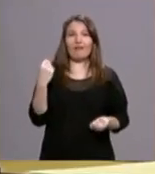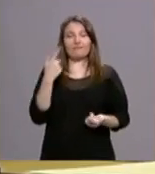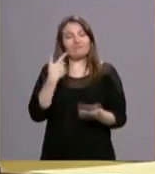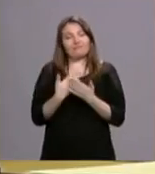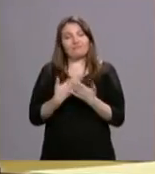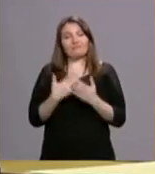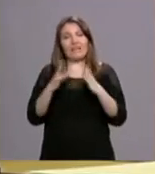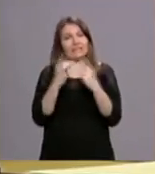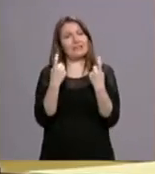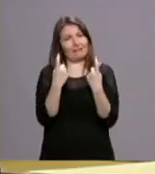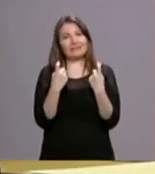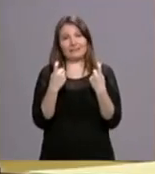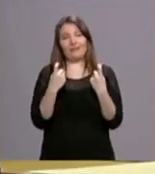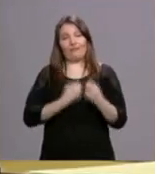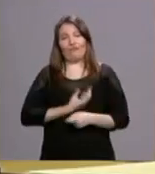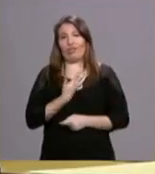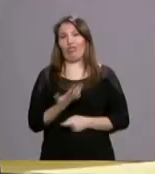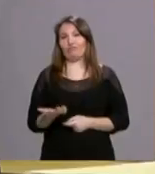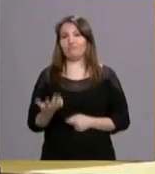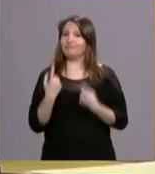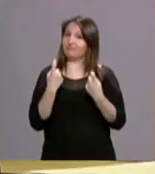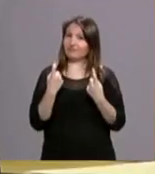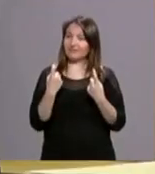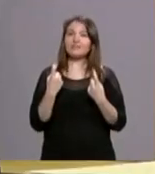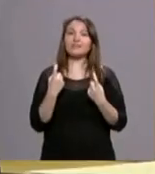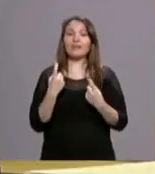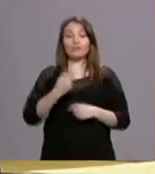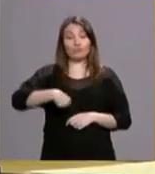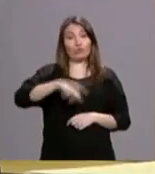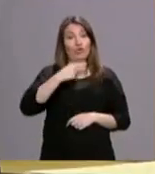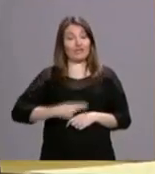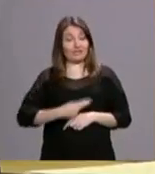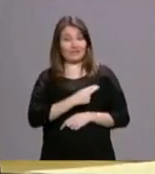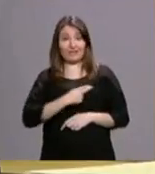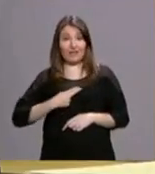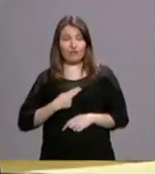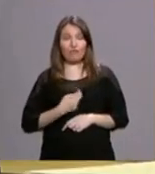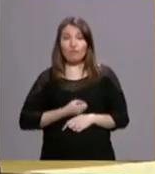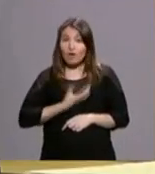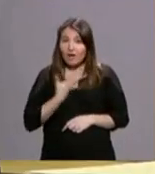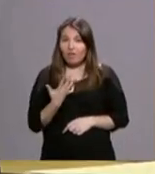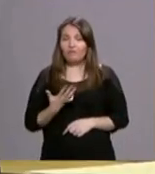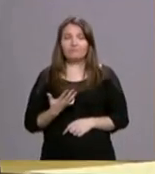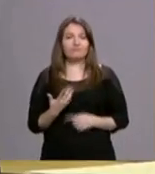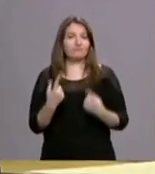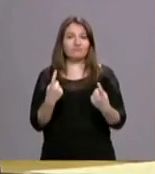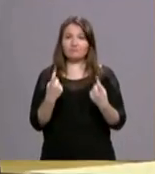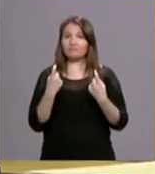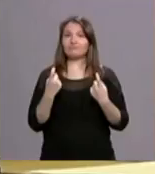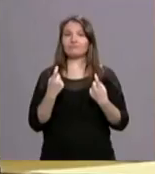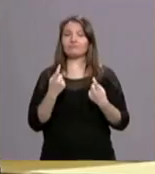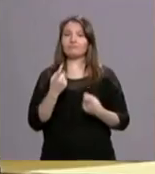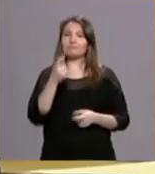vocaciones también. La vocación cristiana necesita de que haya